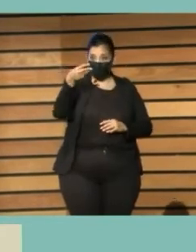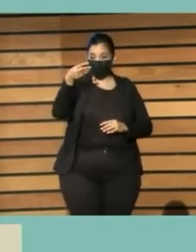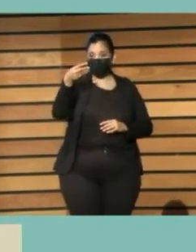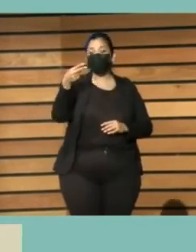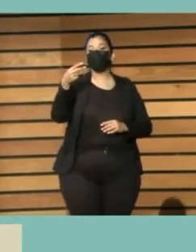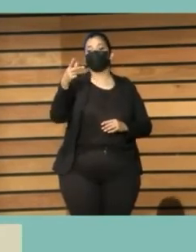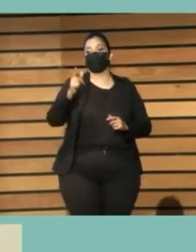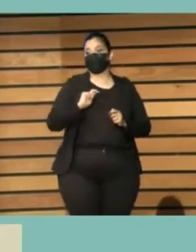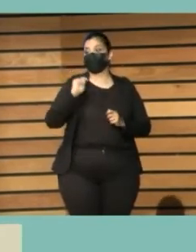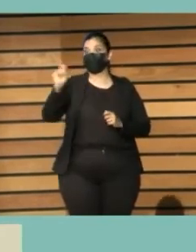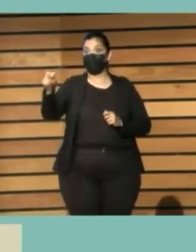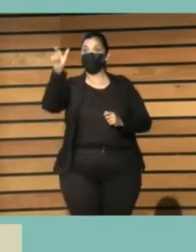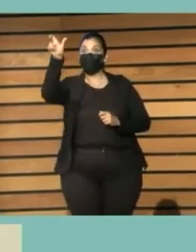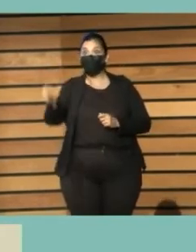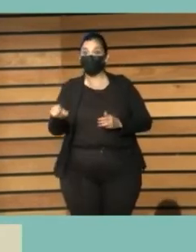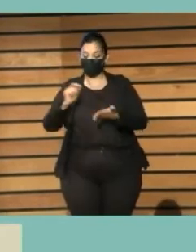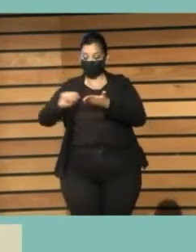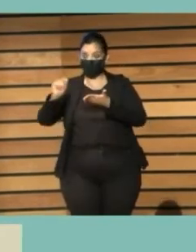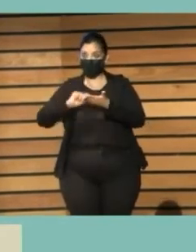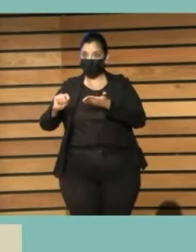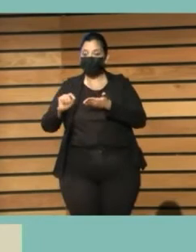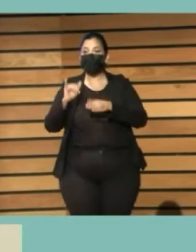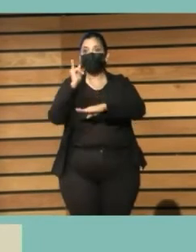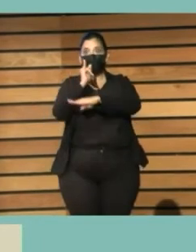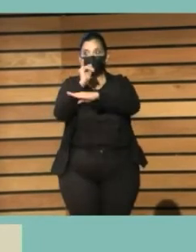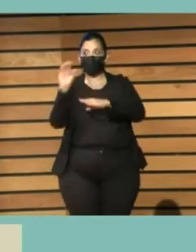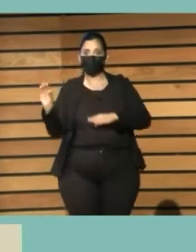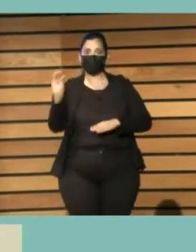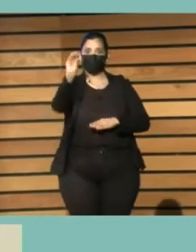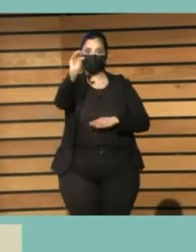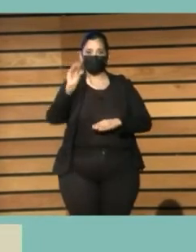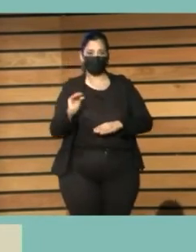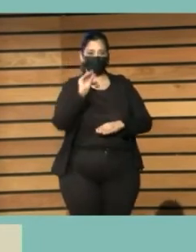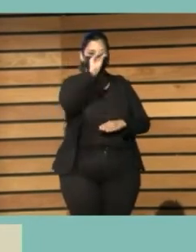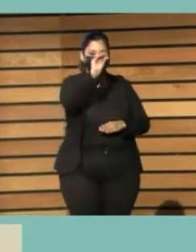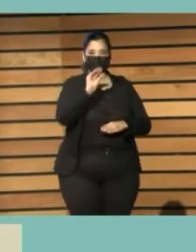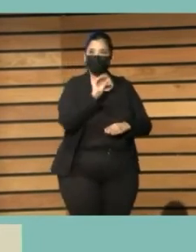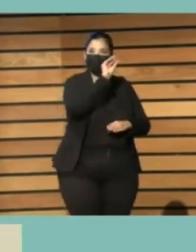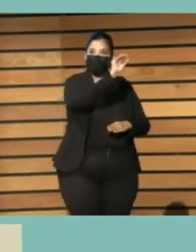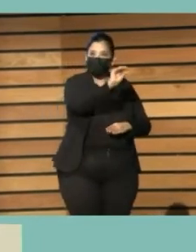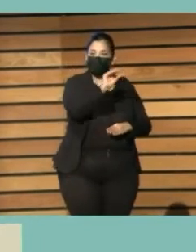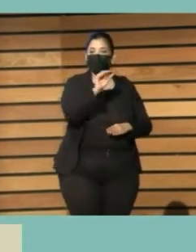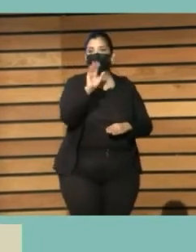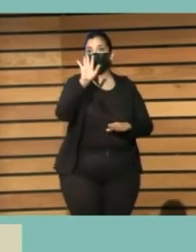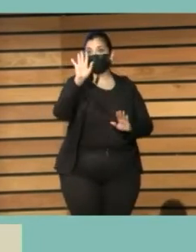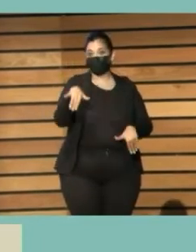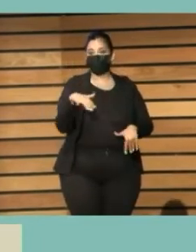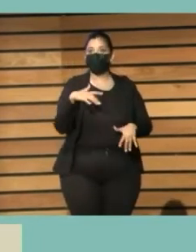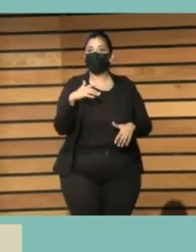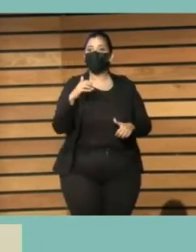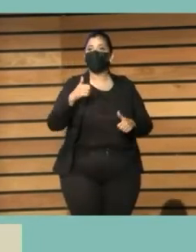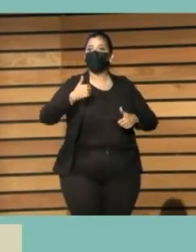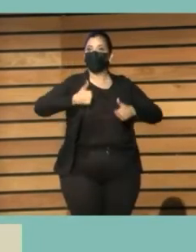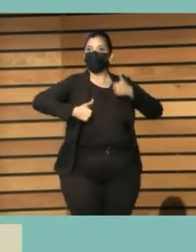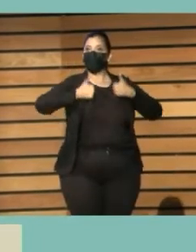llevado a escritores y escritoras a los institutos. Se ha sacado un concurso de